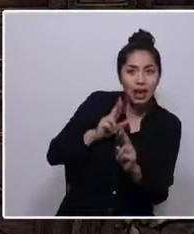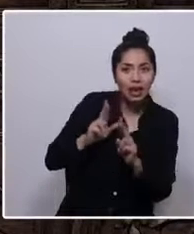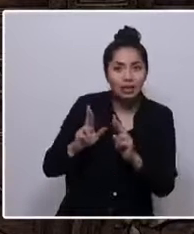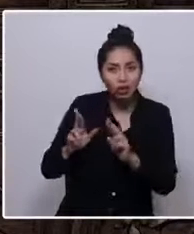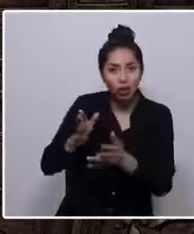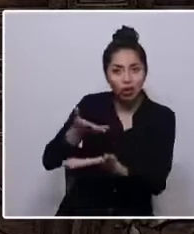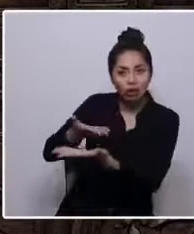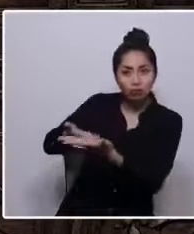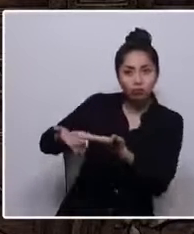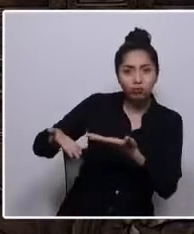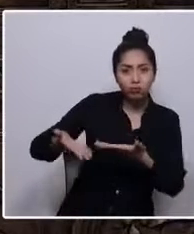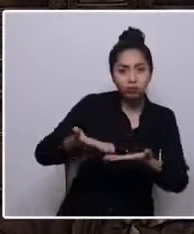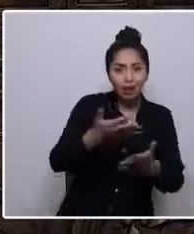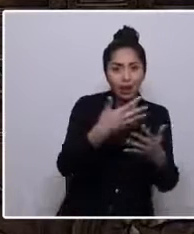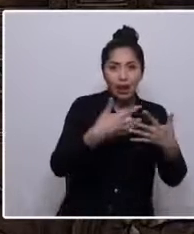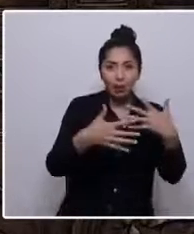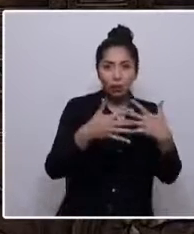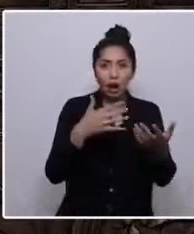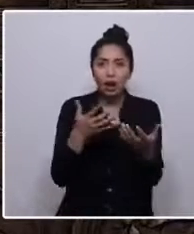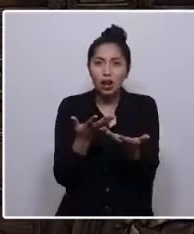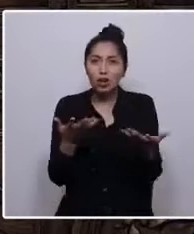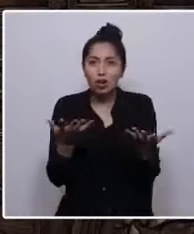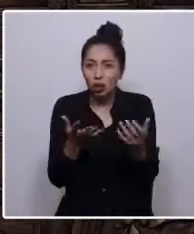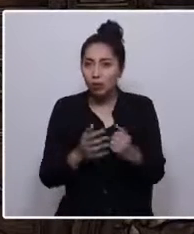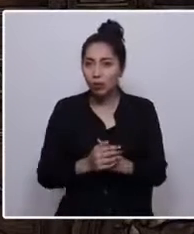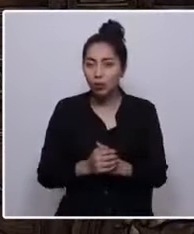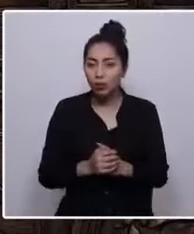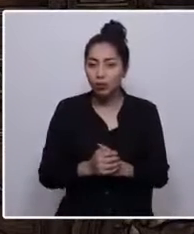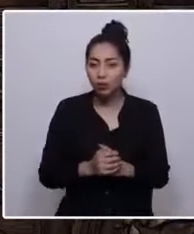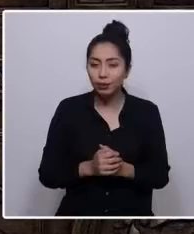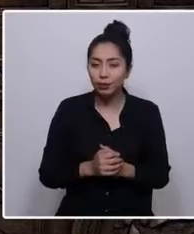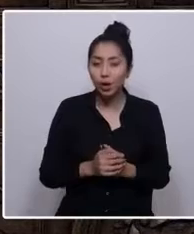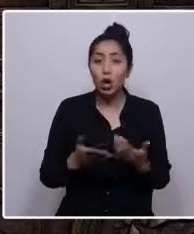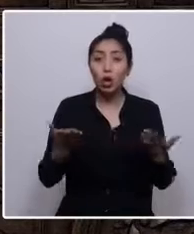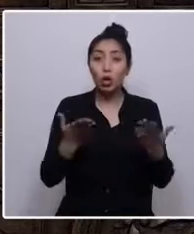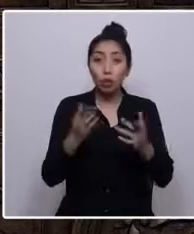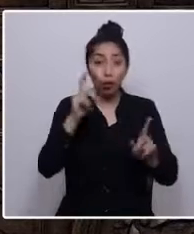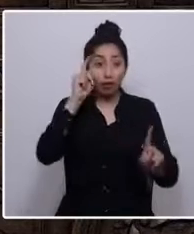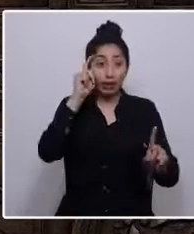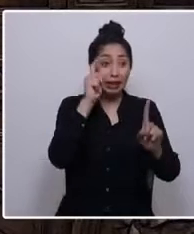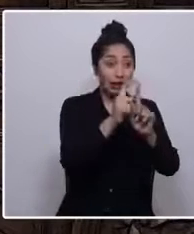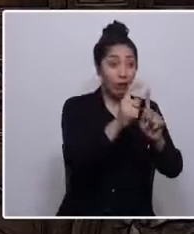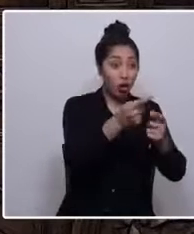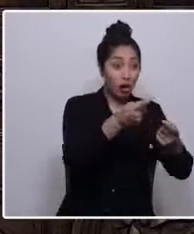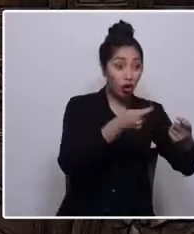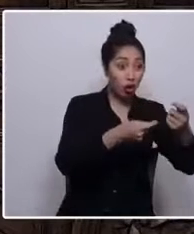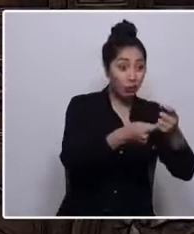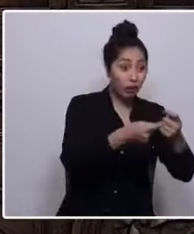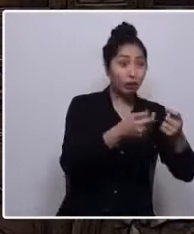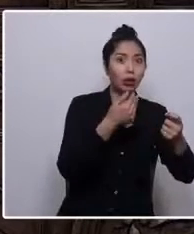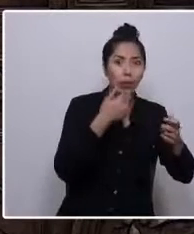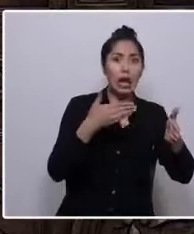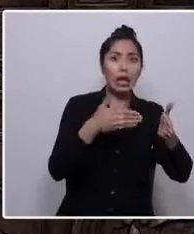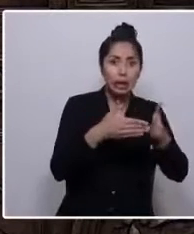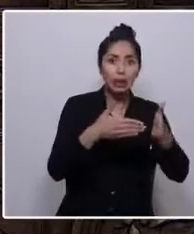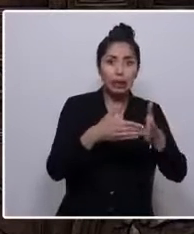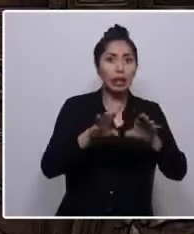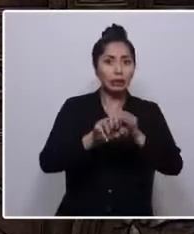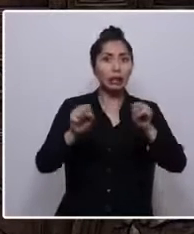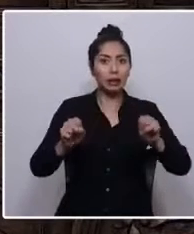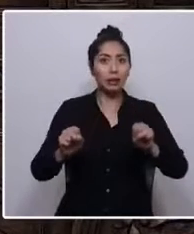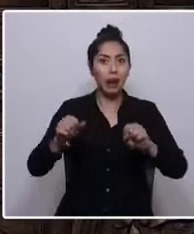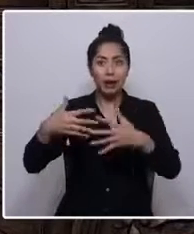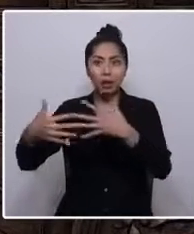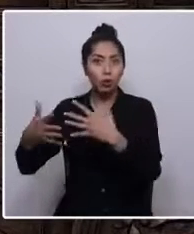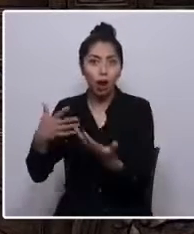sistema natural? ¿Cómo subordinar objetivos económicos a los límites de los sistemas naturales? Porque